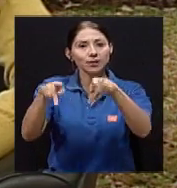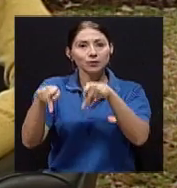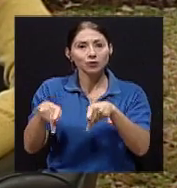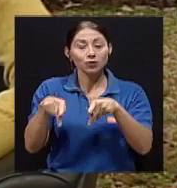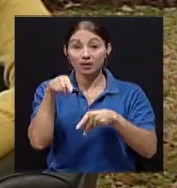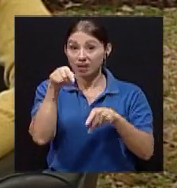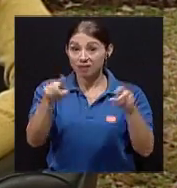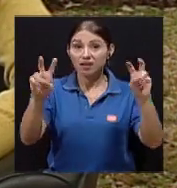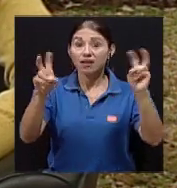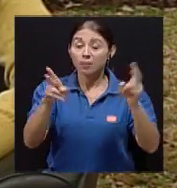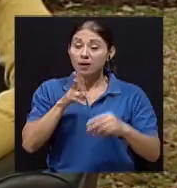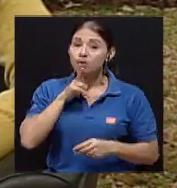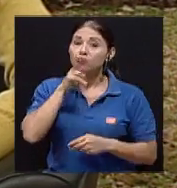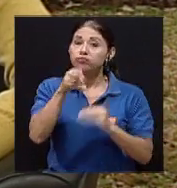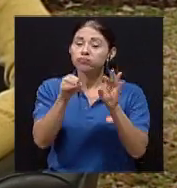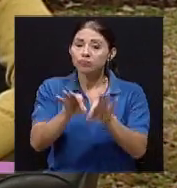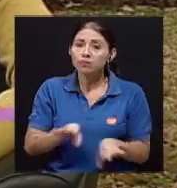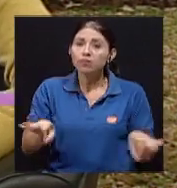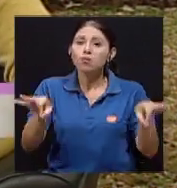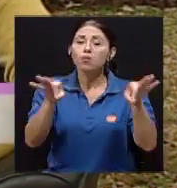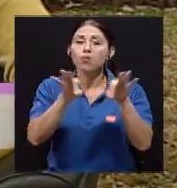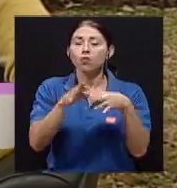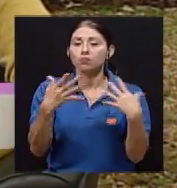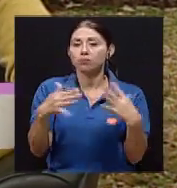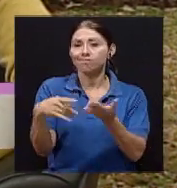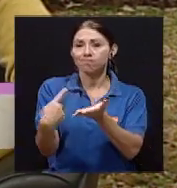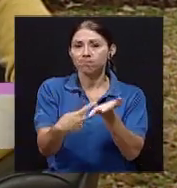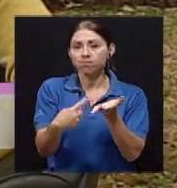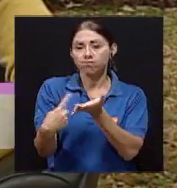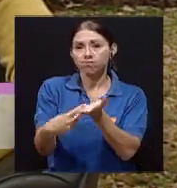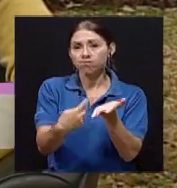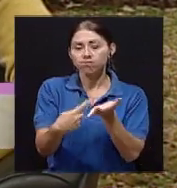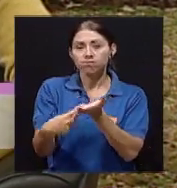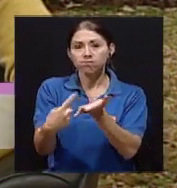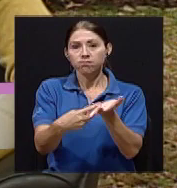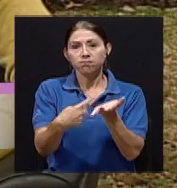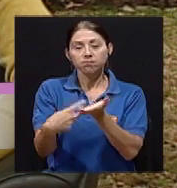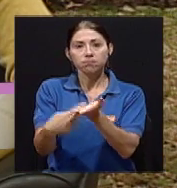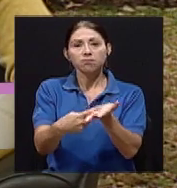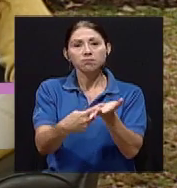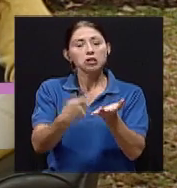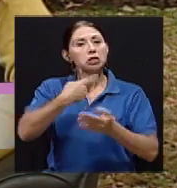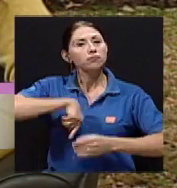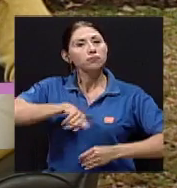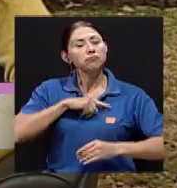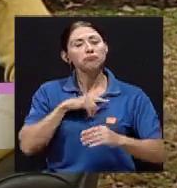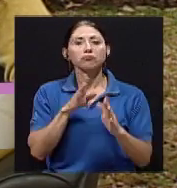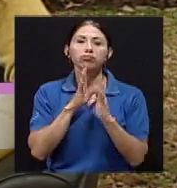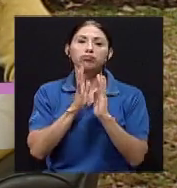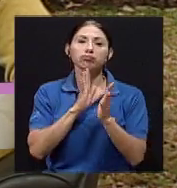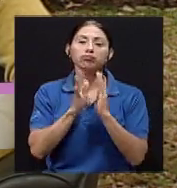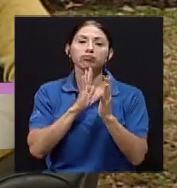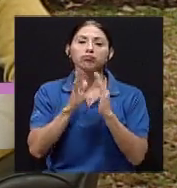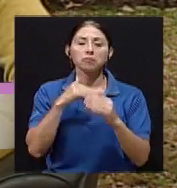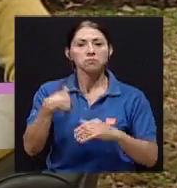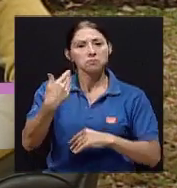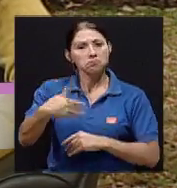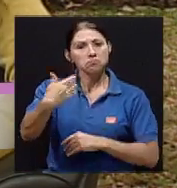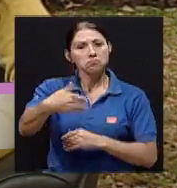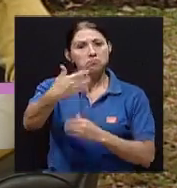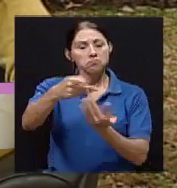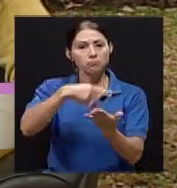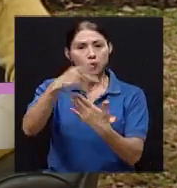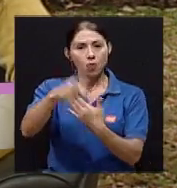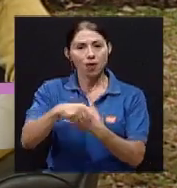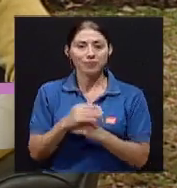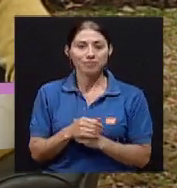realmente importante el que vamos a tocar hoy y que estaremos conversando durante los siguientes programas. Esperamos